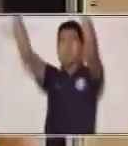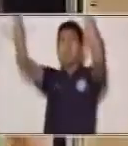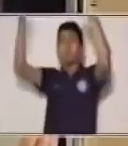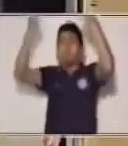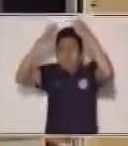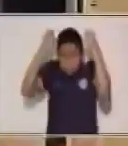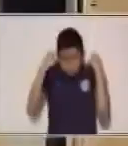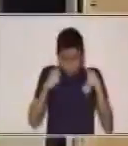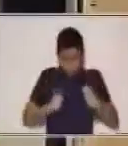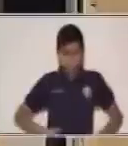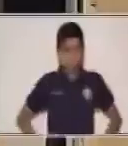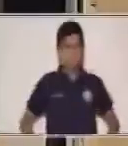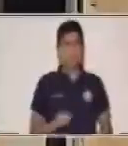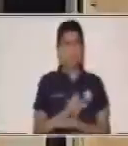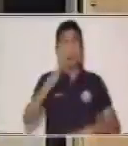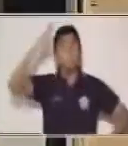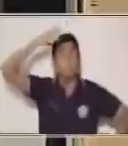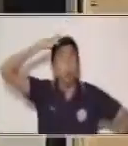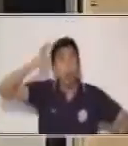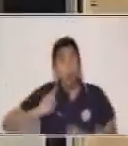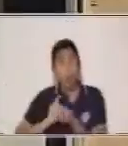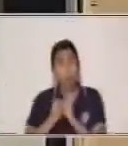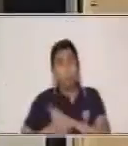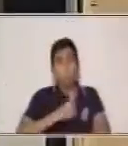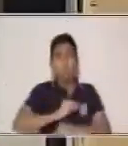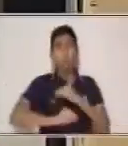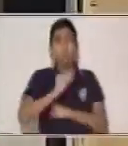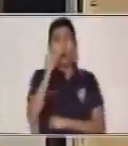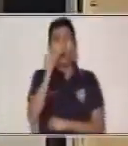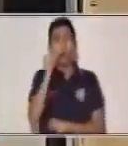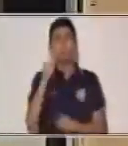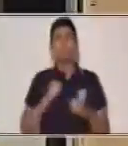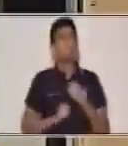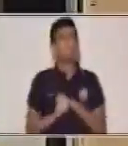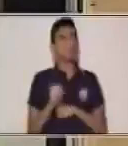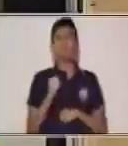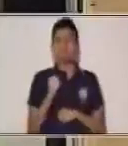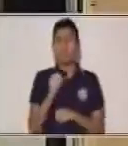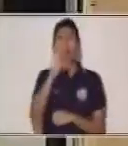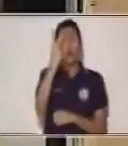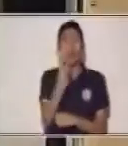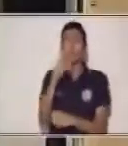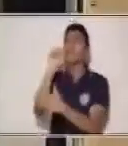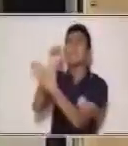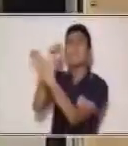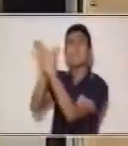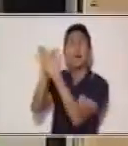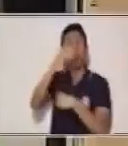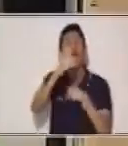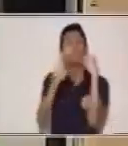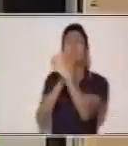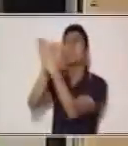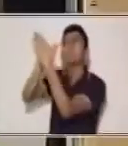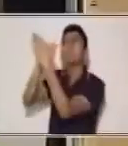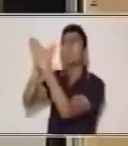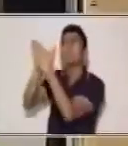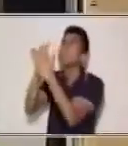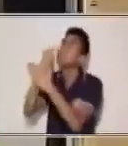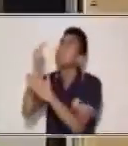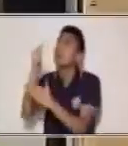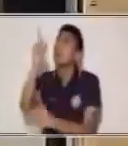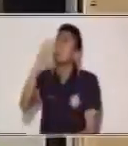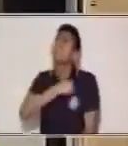Volvió a la oficina de empleo y esta vez le dieron el trabajo. ¿Ves?